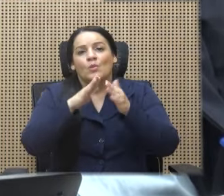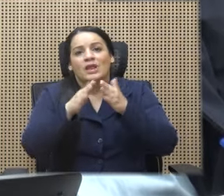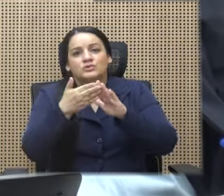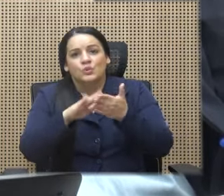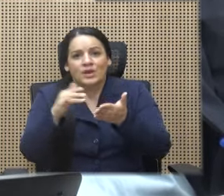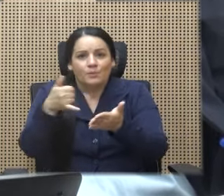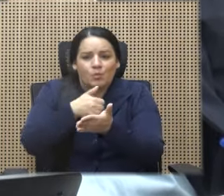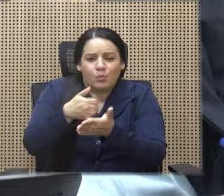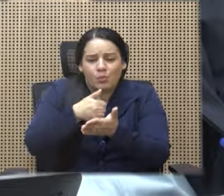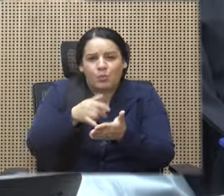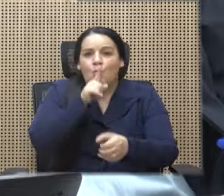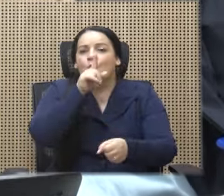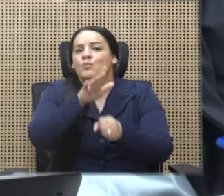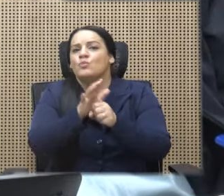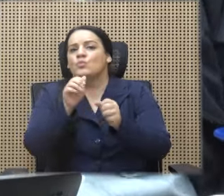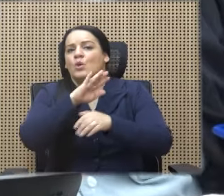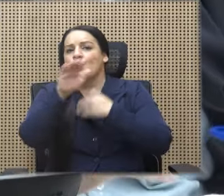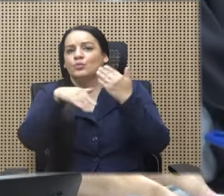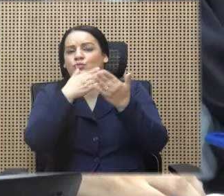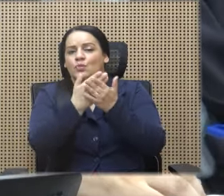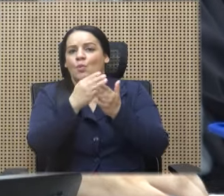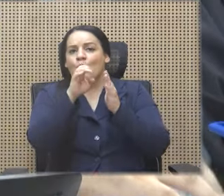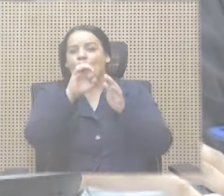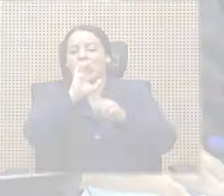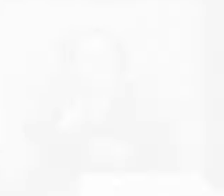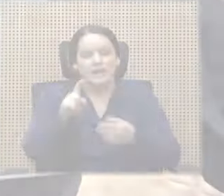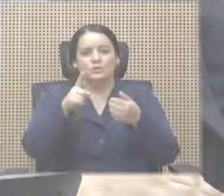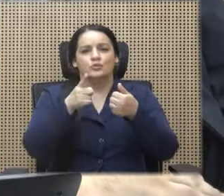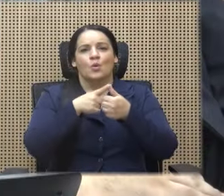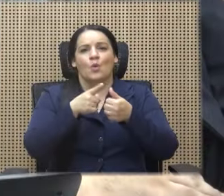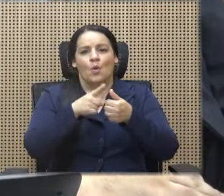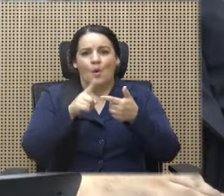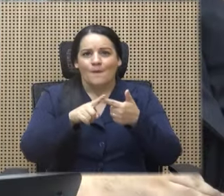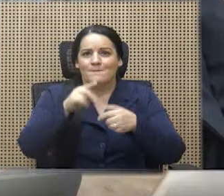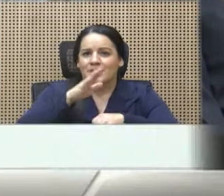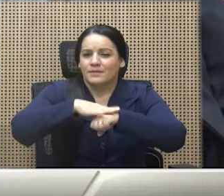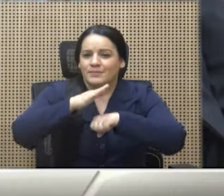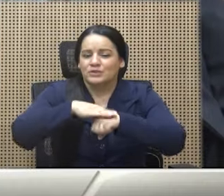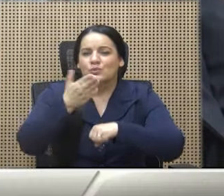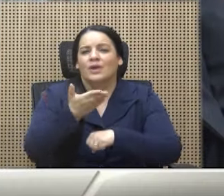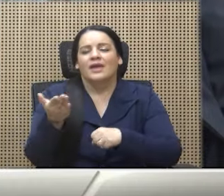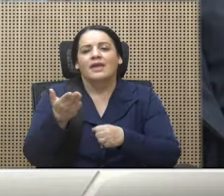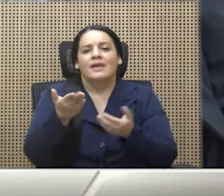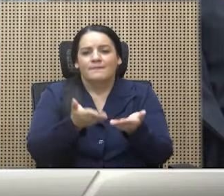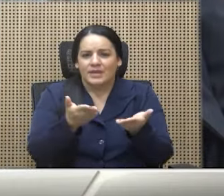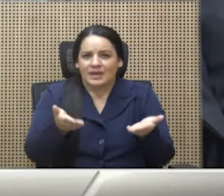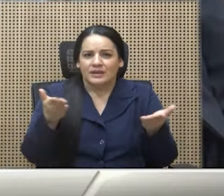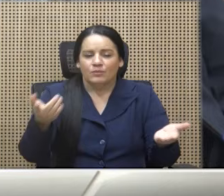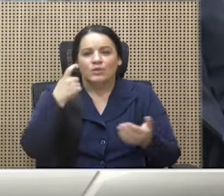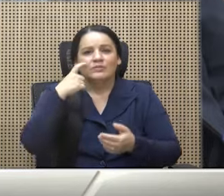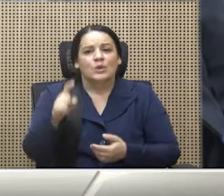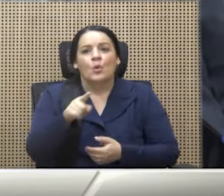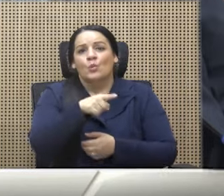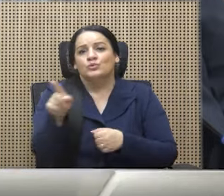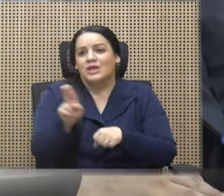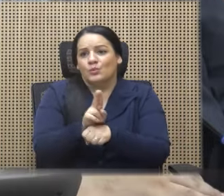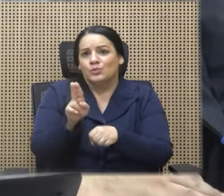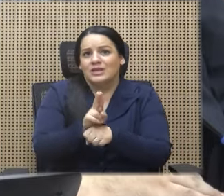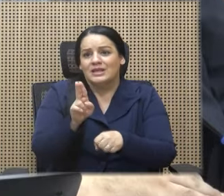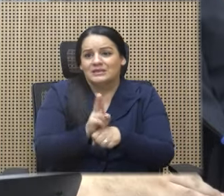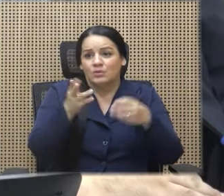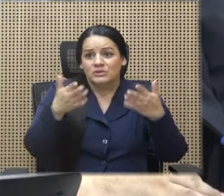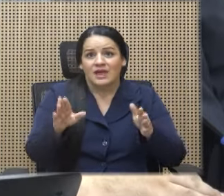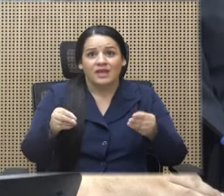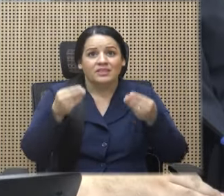poblaciones vulnerables cumplan con todos los requisitos. qué mecanismos de fiscalización perdón utilizan ustedes una vez dado el